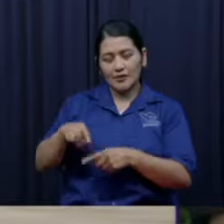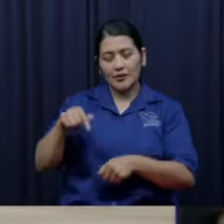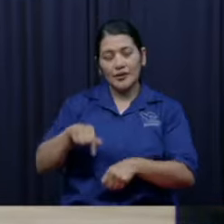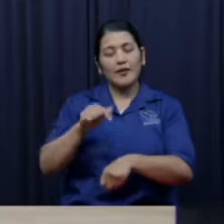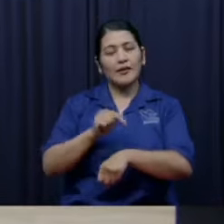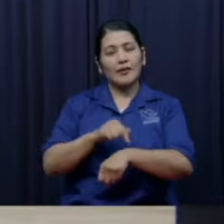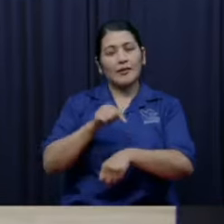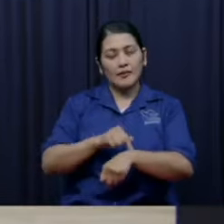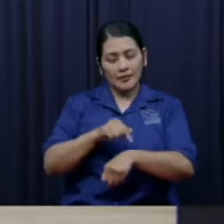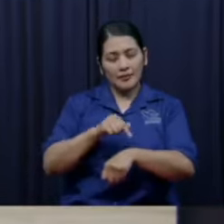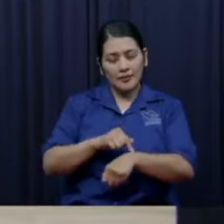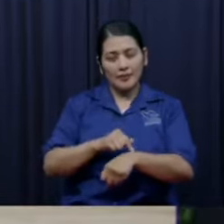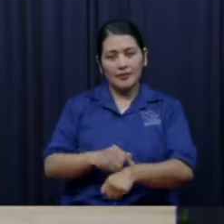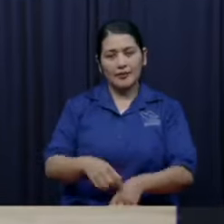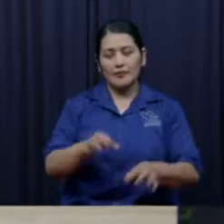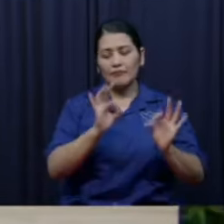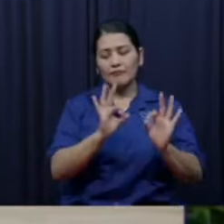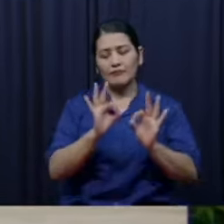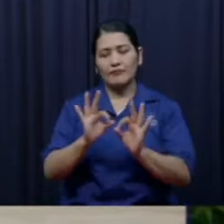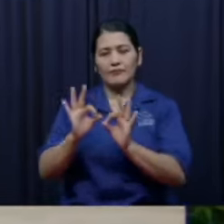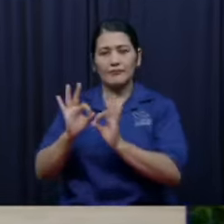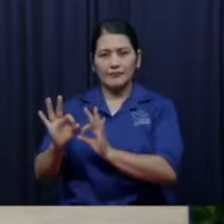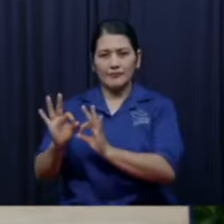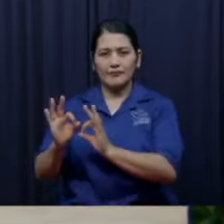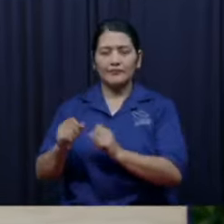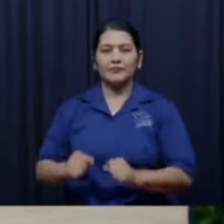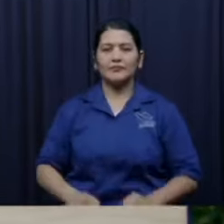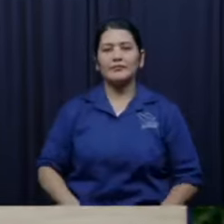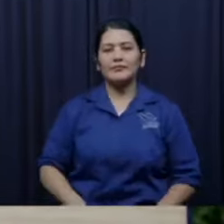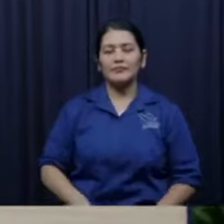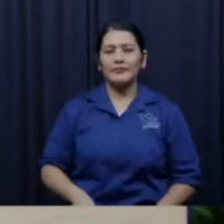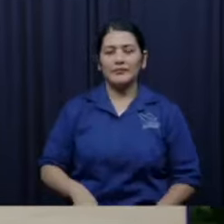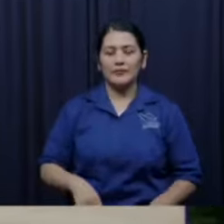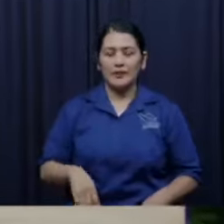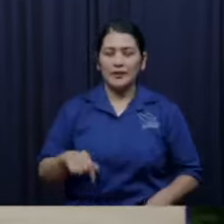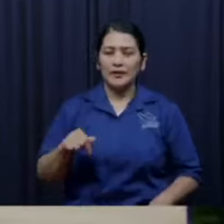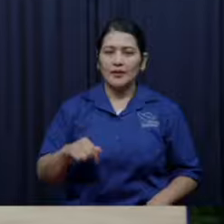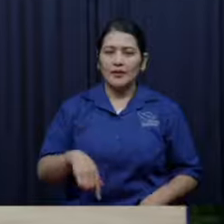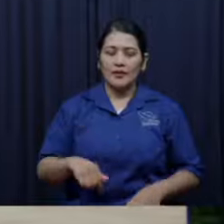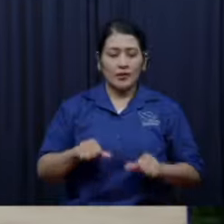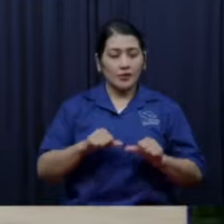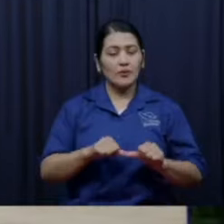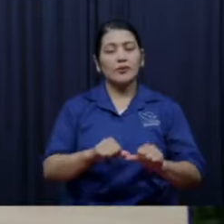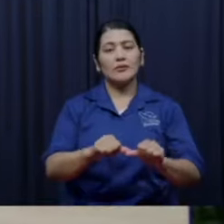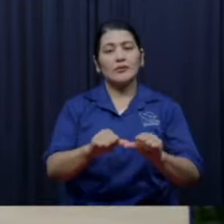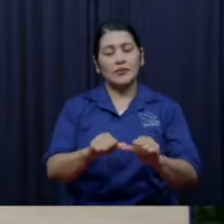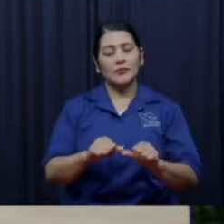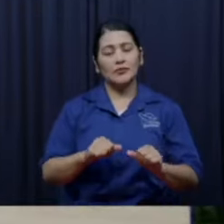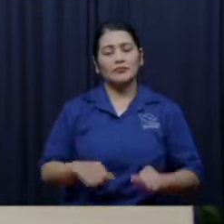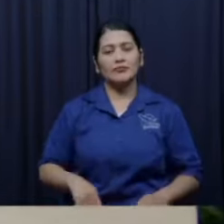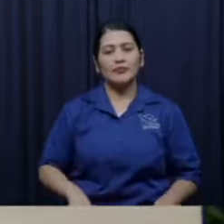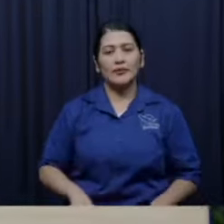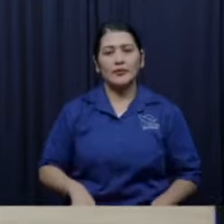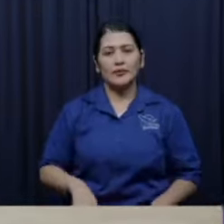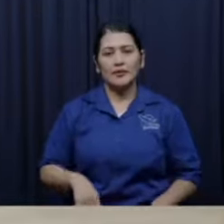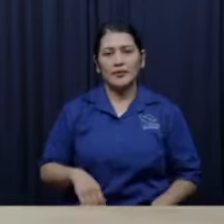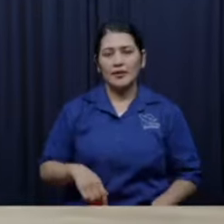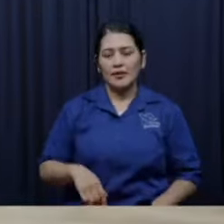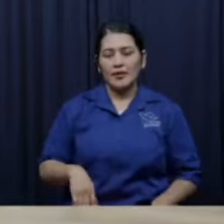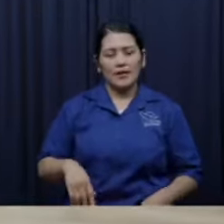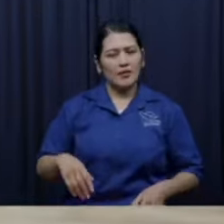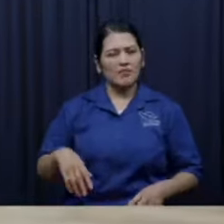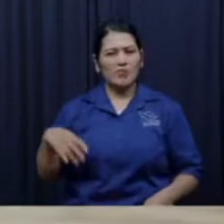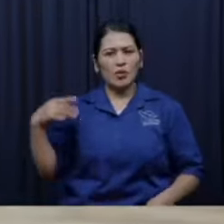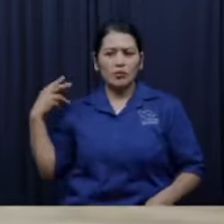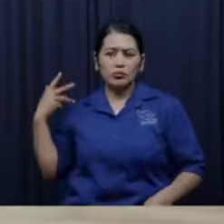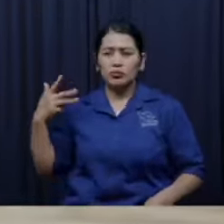Alabanza, pueden descender. Bien, hemos estado enfocados, yo creo que por años, francamente,